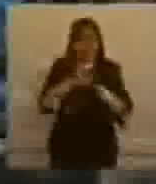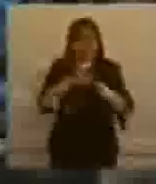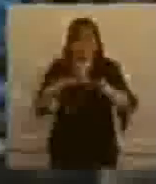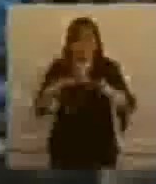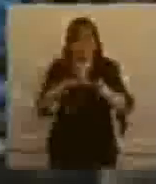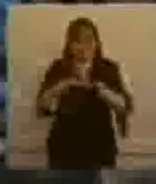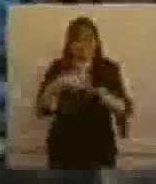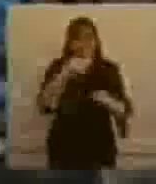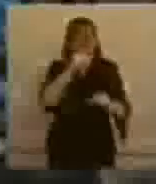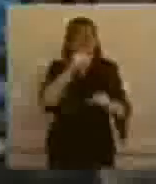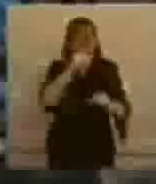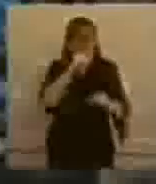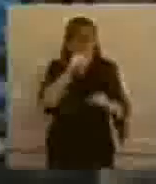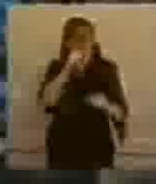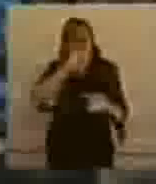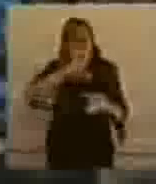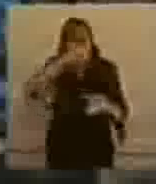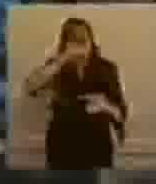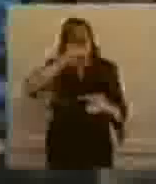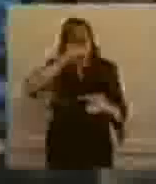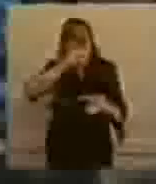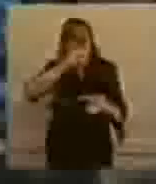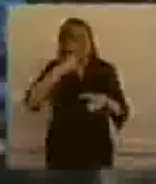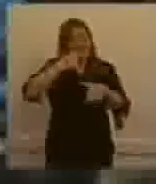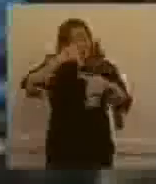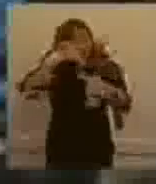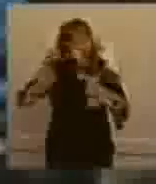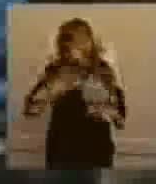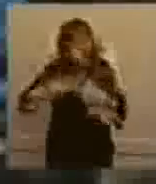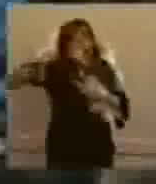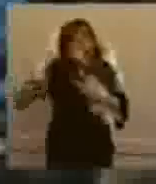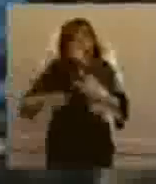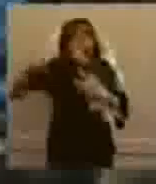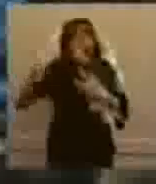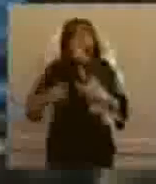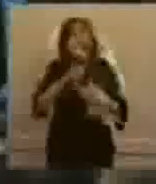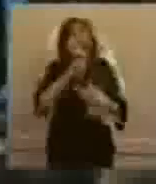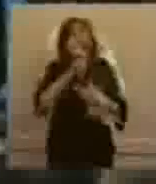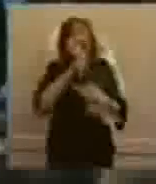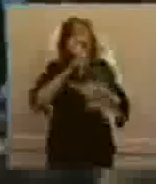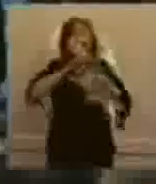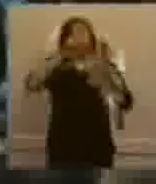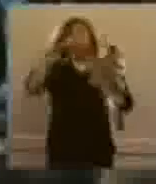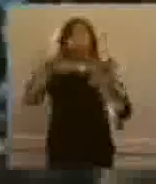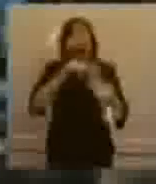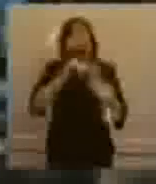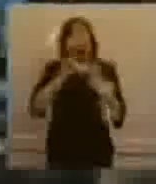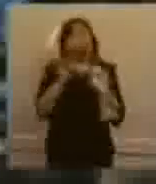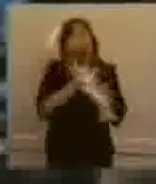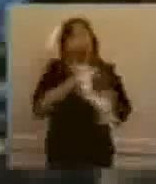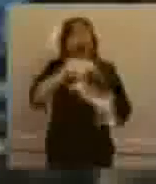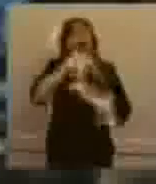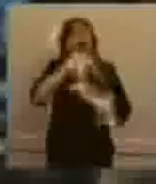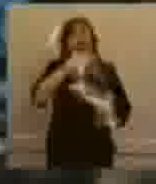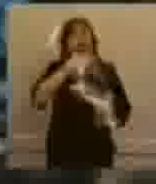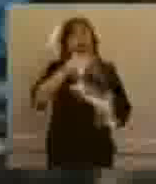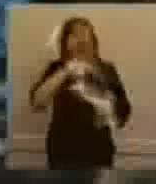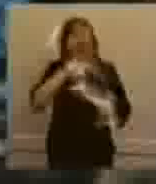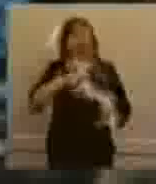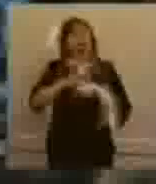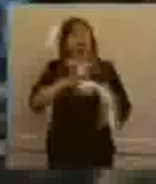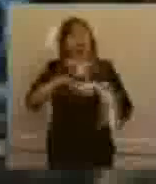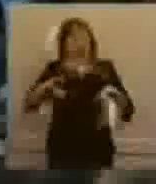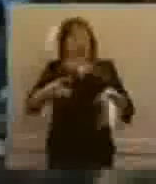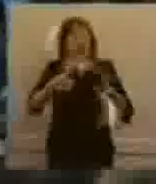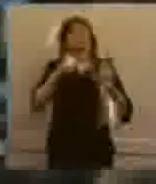bombas potabilizadoras o dos, ¿bombas se dice potabilizadoras? Bueno, de las dos plantas potabilizadoras y llegamos a seis plantas